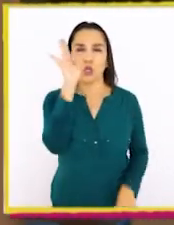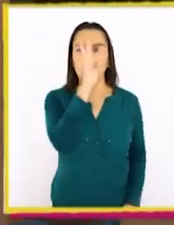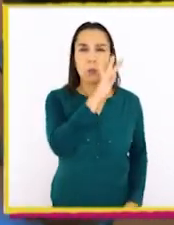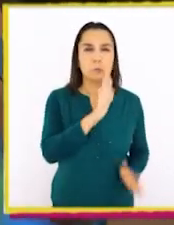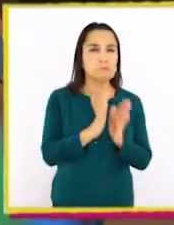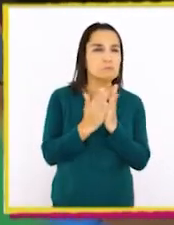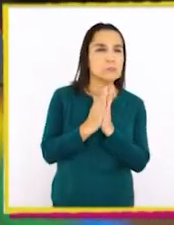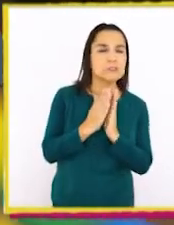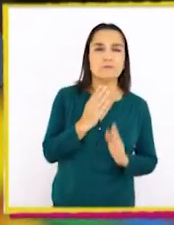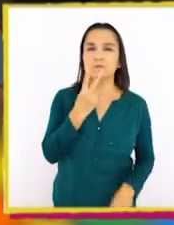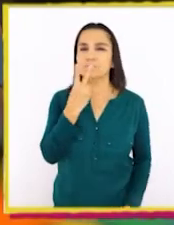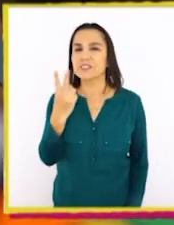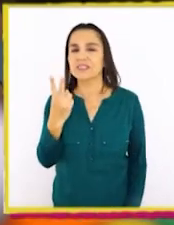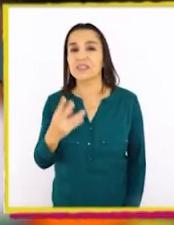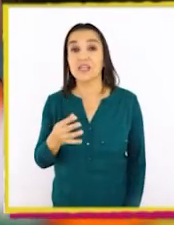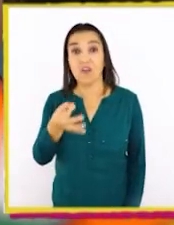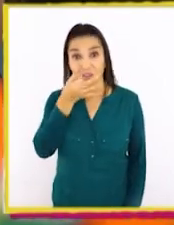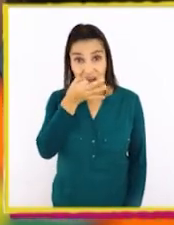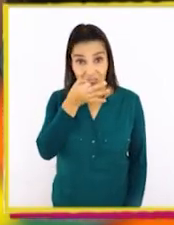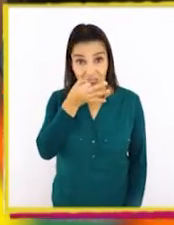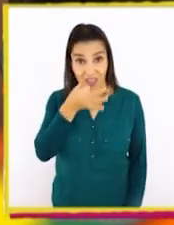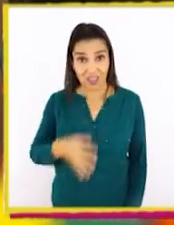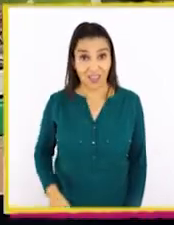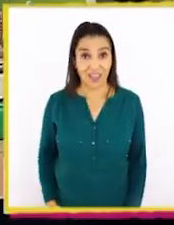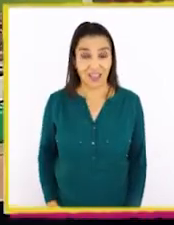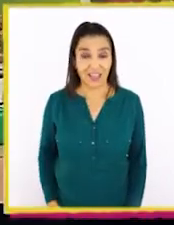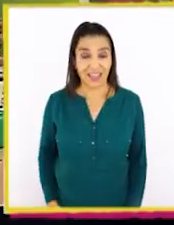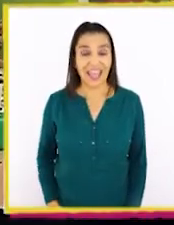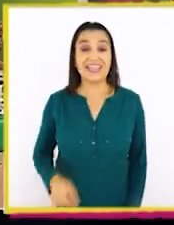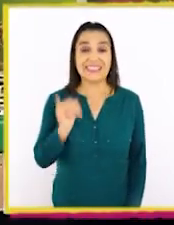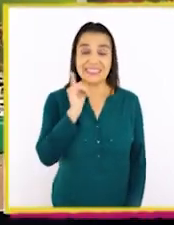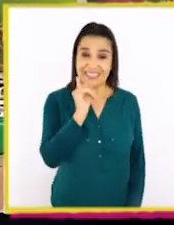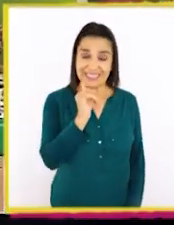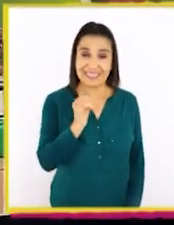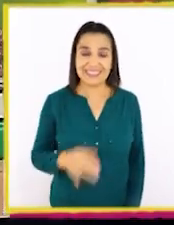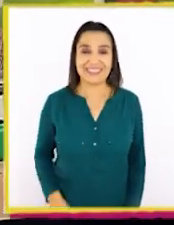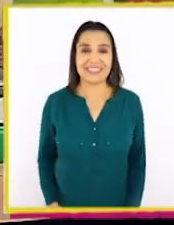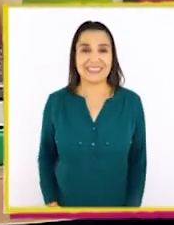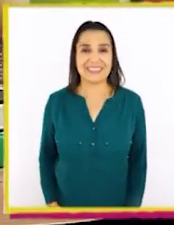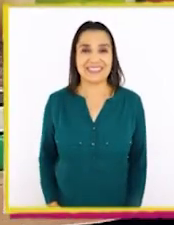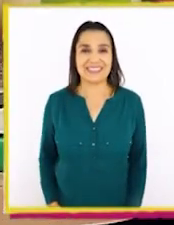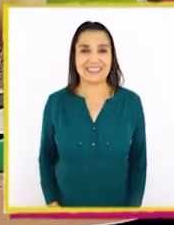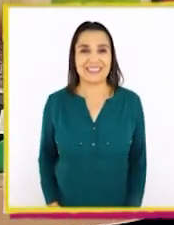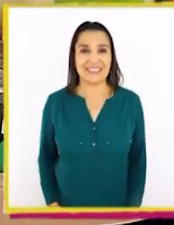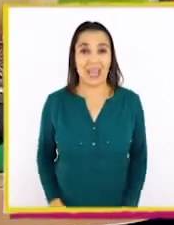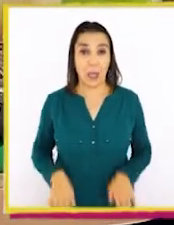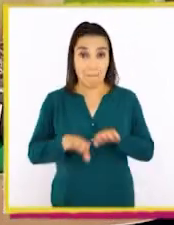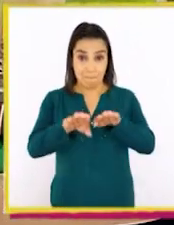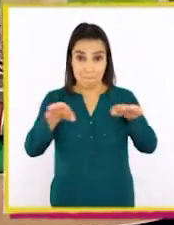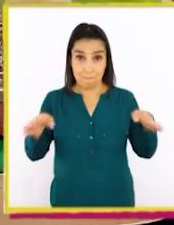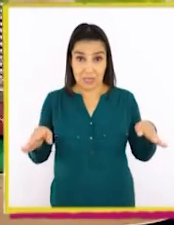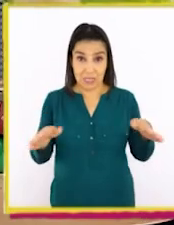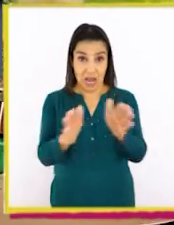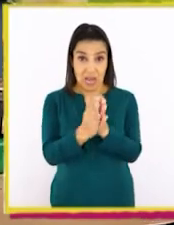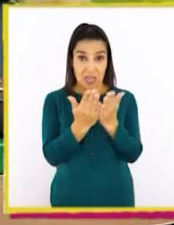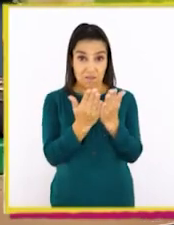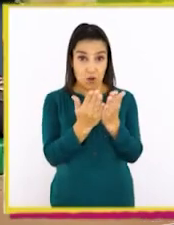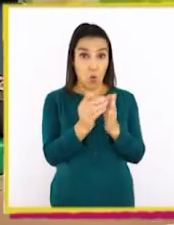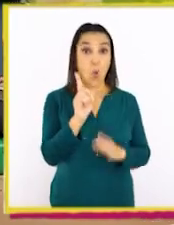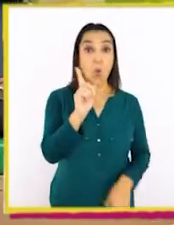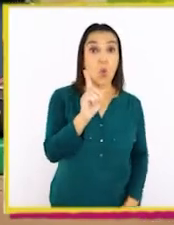ven? ¡El verde! ¡Así es! Aquí en la mesa tengo uno.